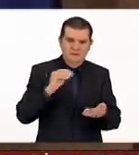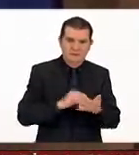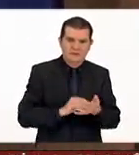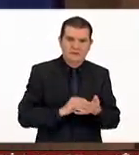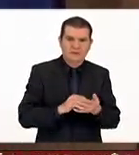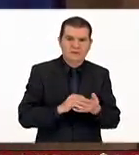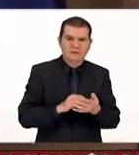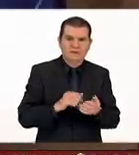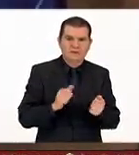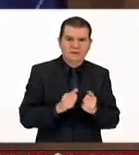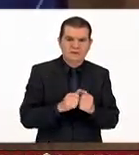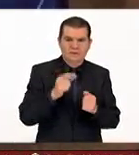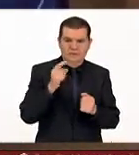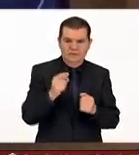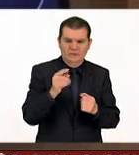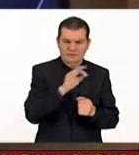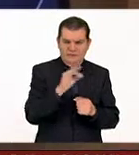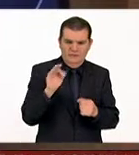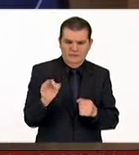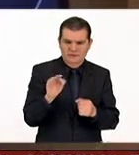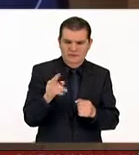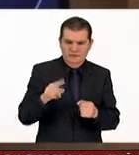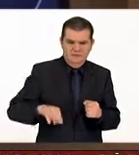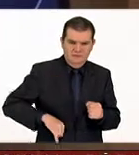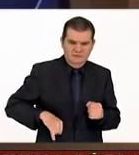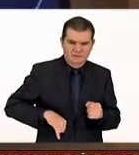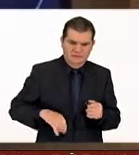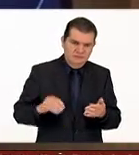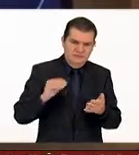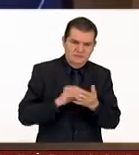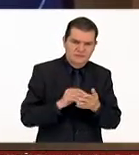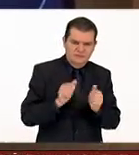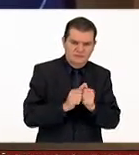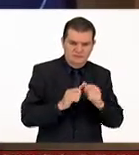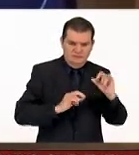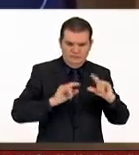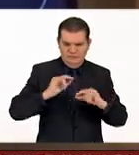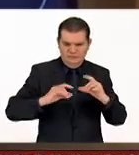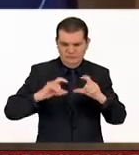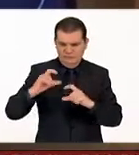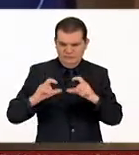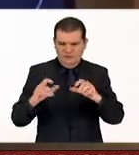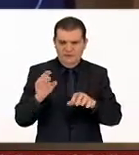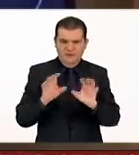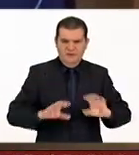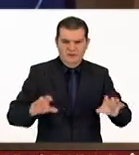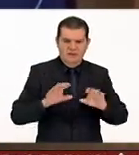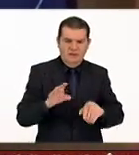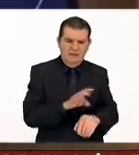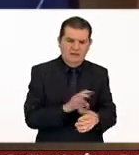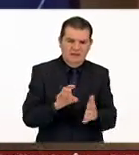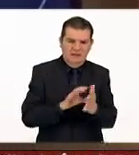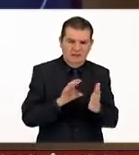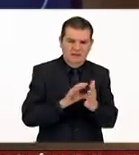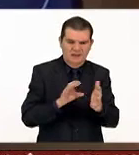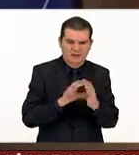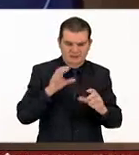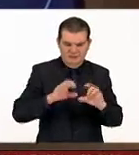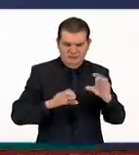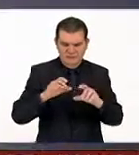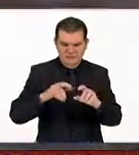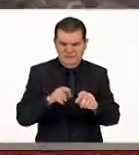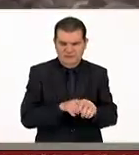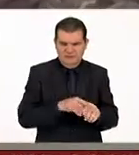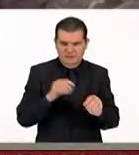una fecha que a usted le interese se lo va a dar con los glifos en la rueda calendárica con el sistema de cuenta